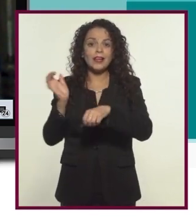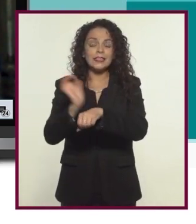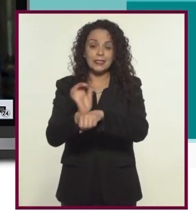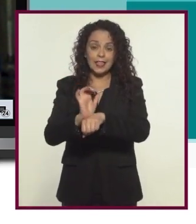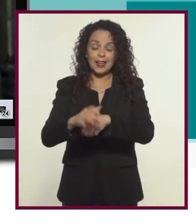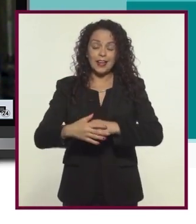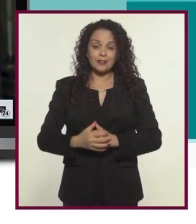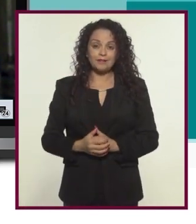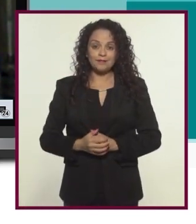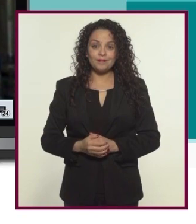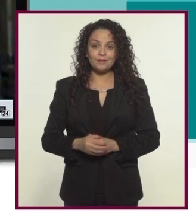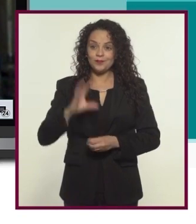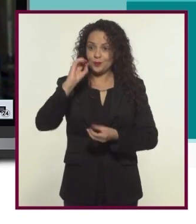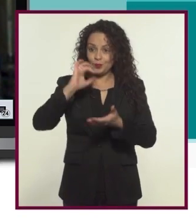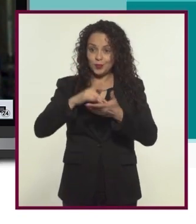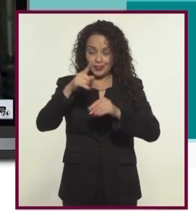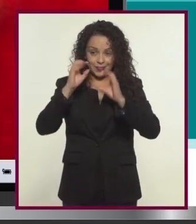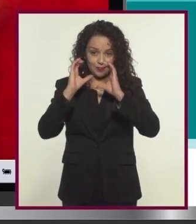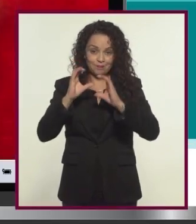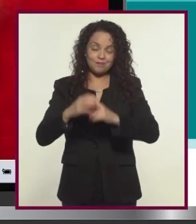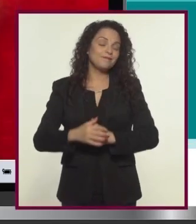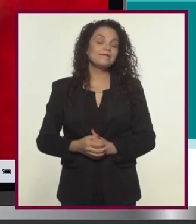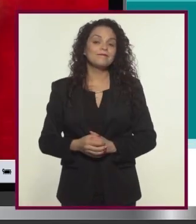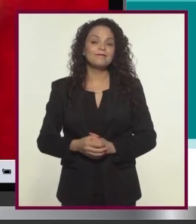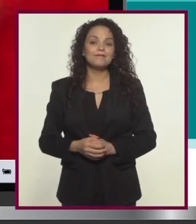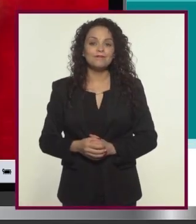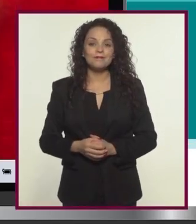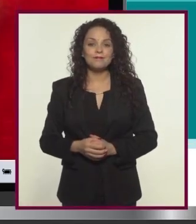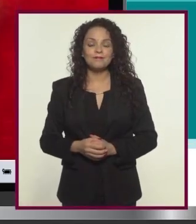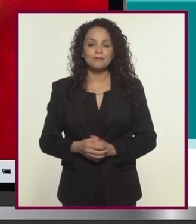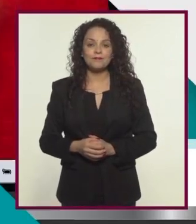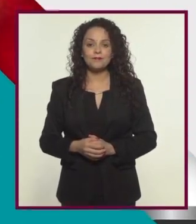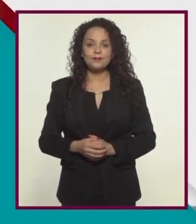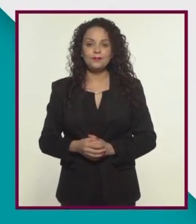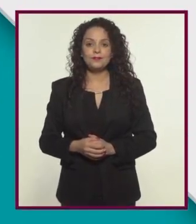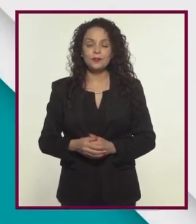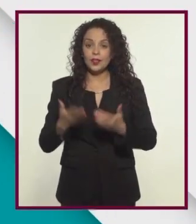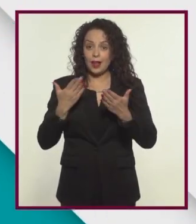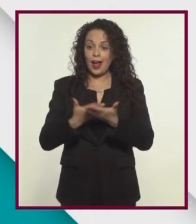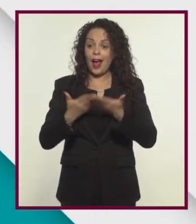hacer cine muchas gracias cuídate bye